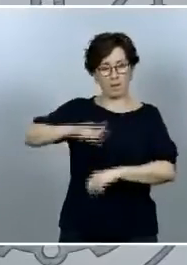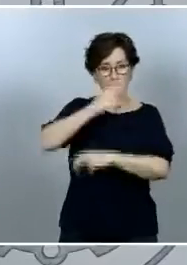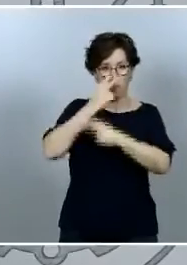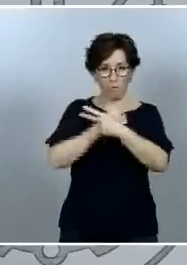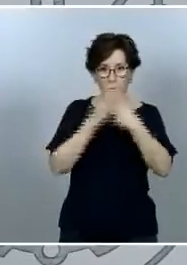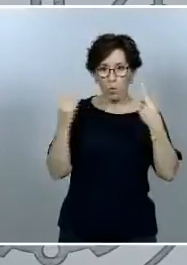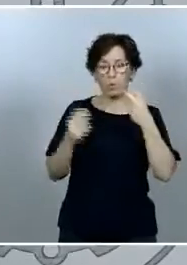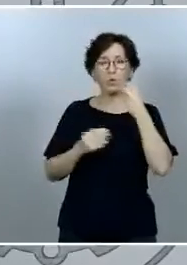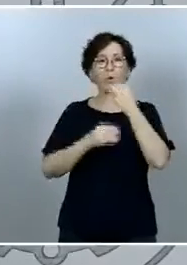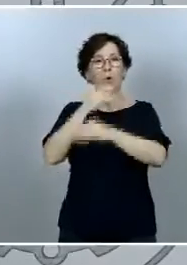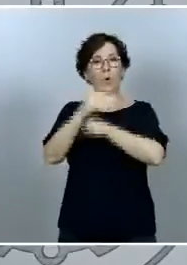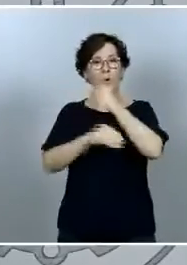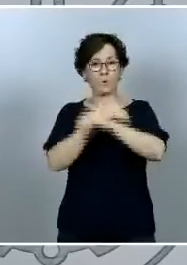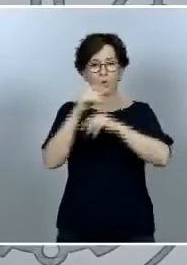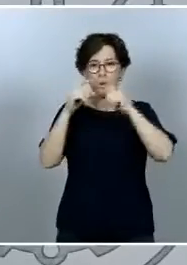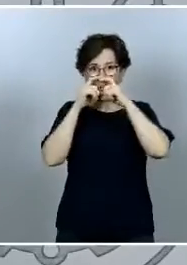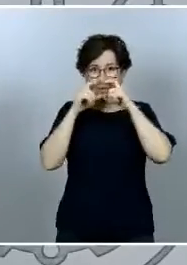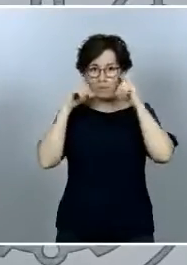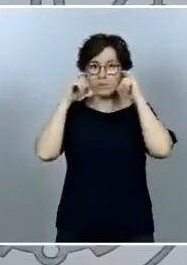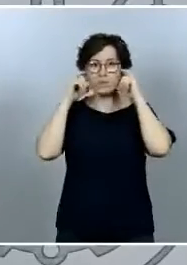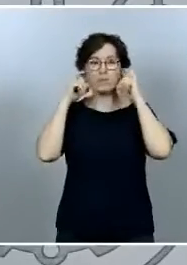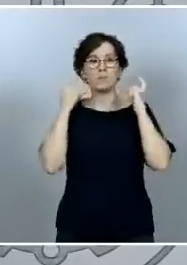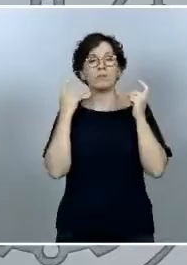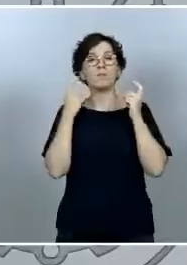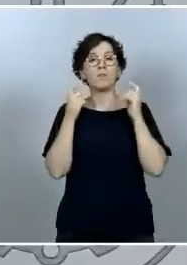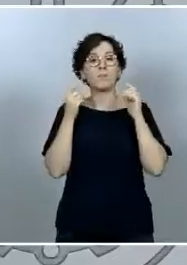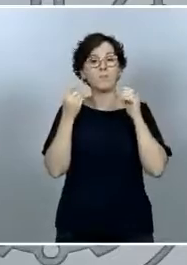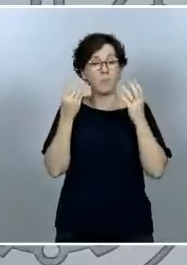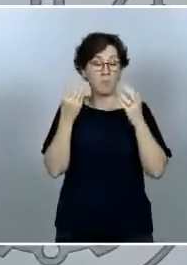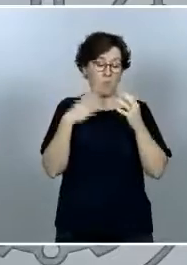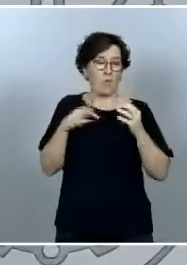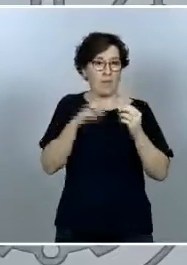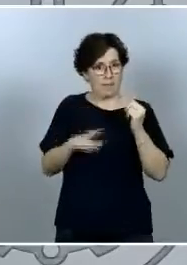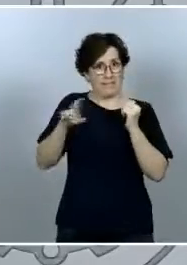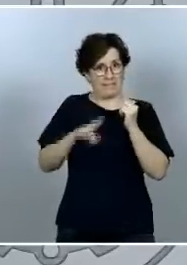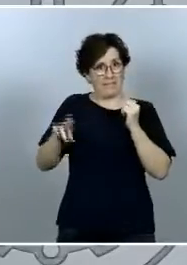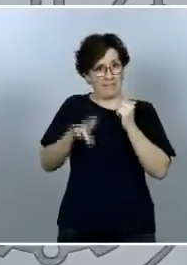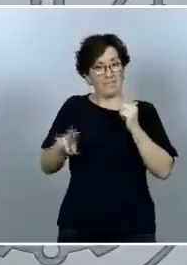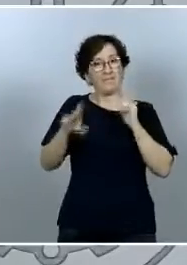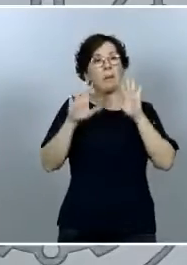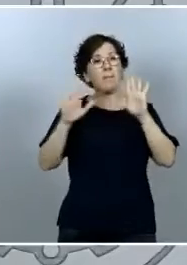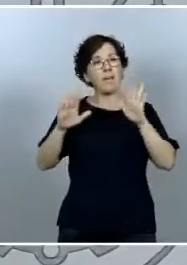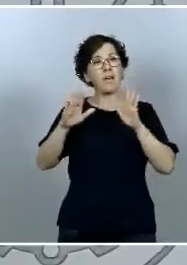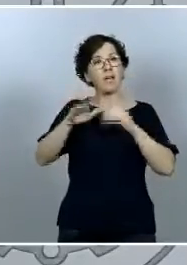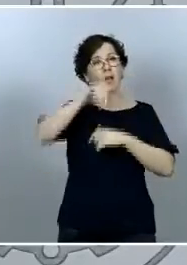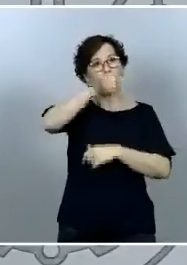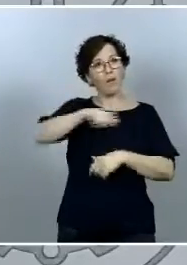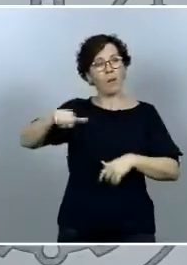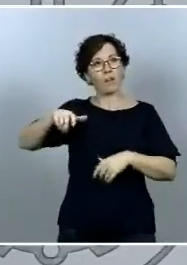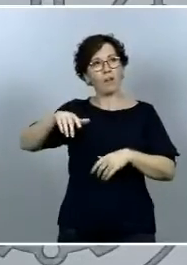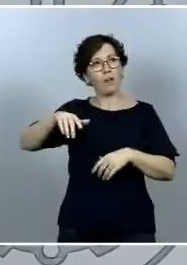reiterativos pero no queremos que nadie por desconocimiento se olvide de guardar estas cautelas